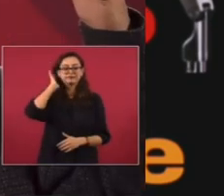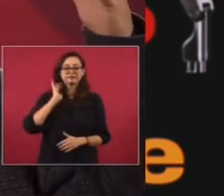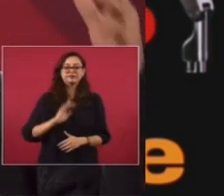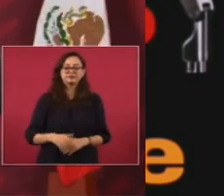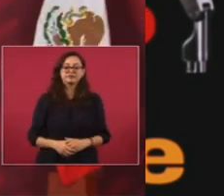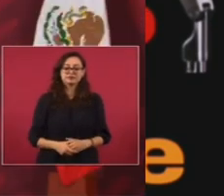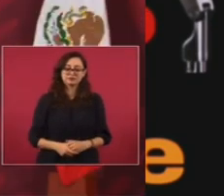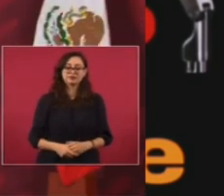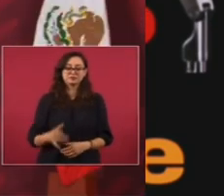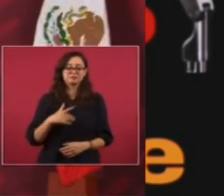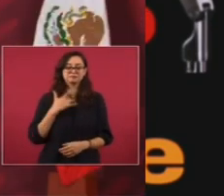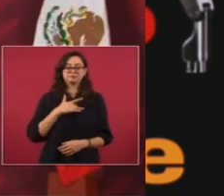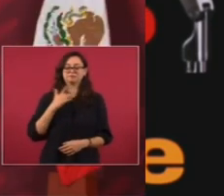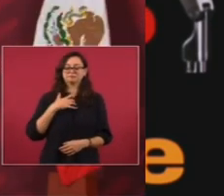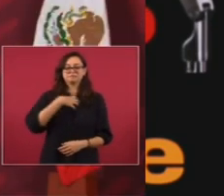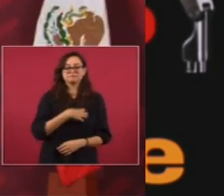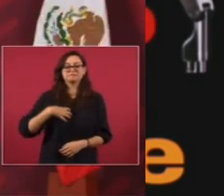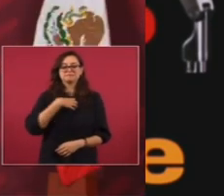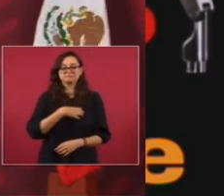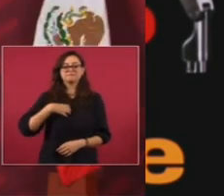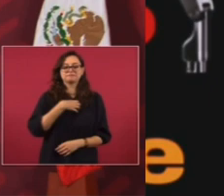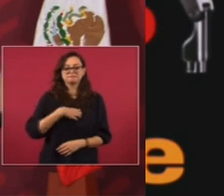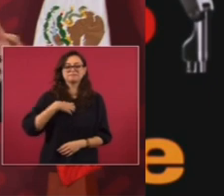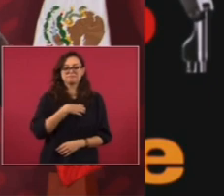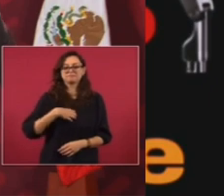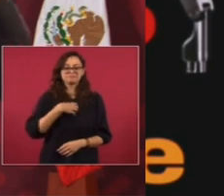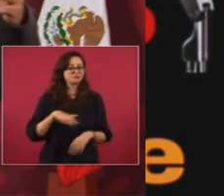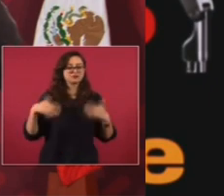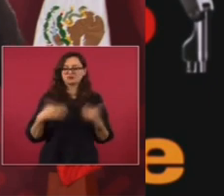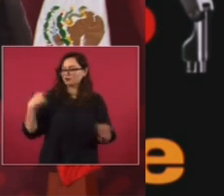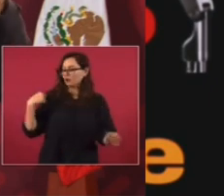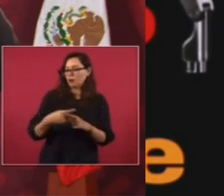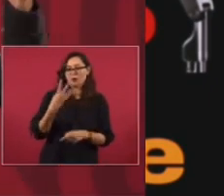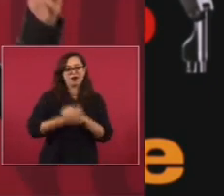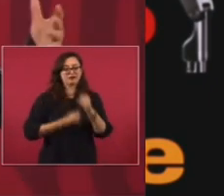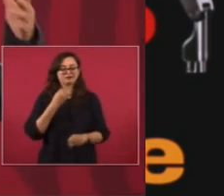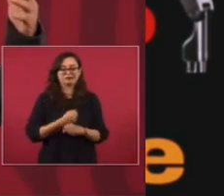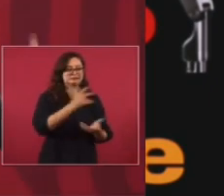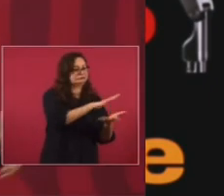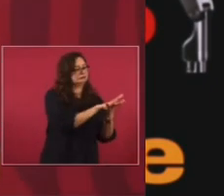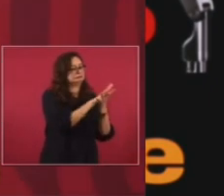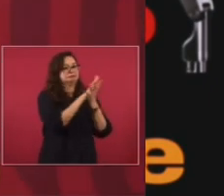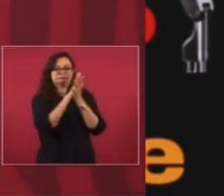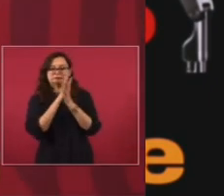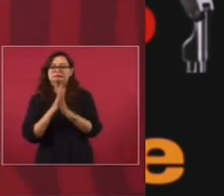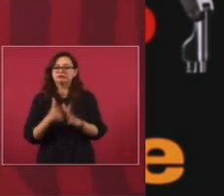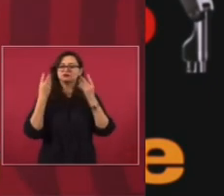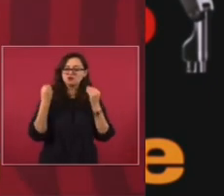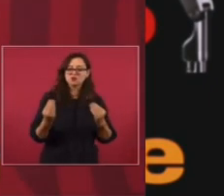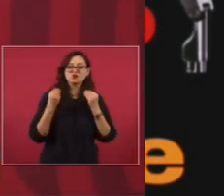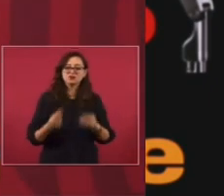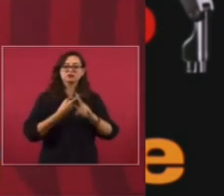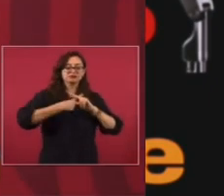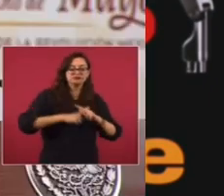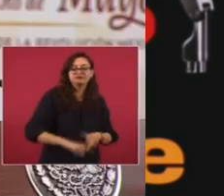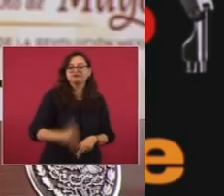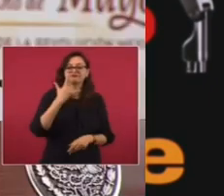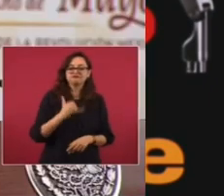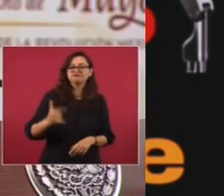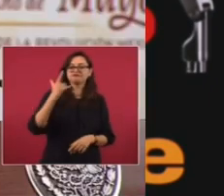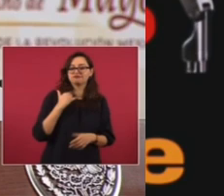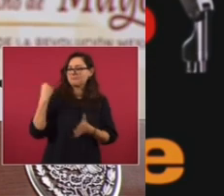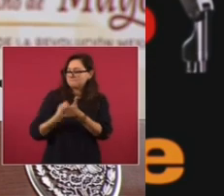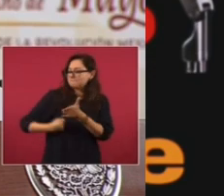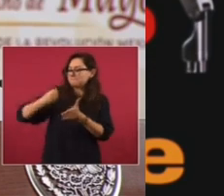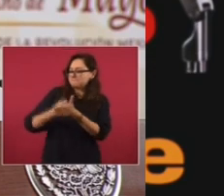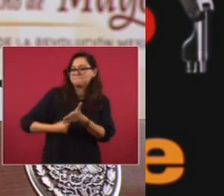¿cuál es el objetivo? Siempre tiene que haber un motivo por el cual luchar, pero siempre tiene que